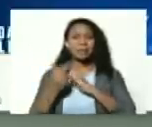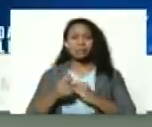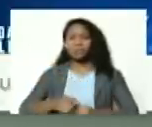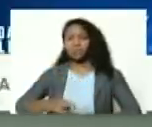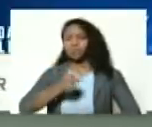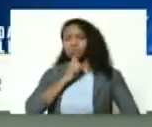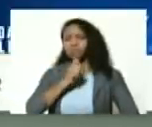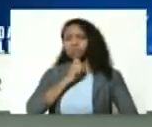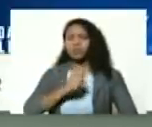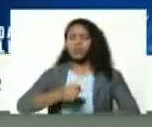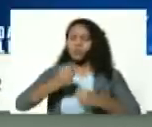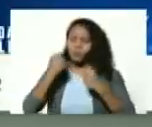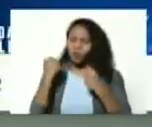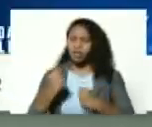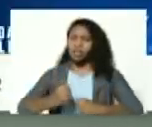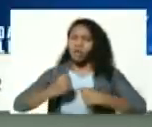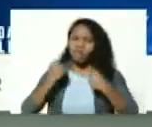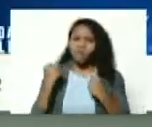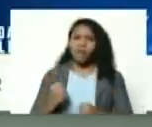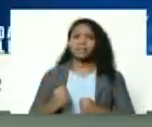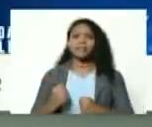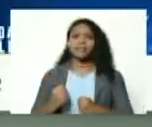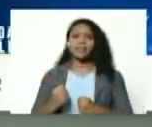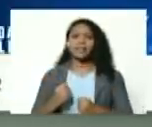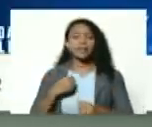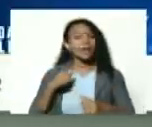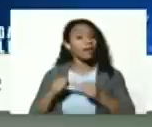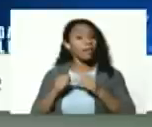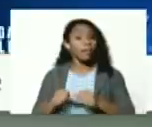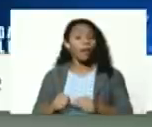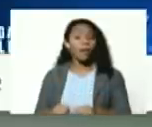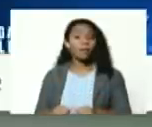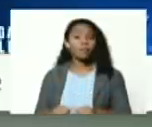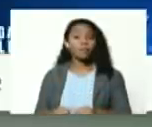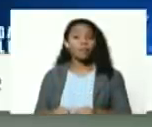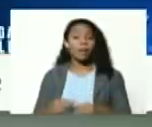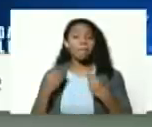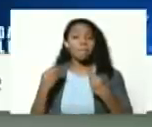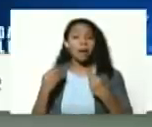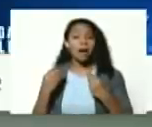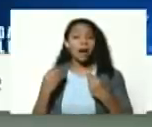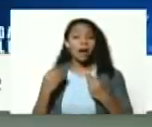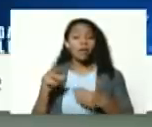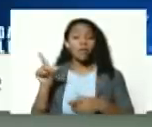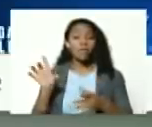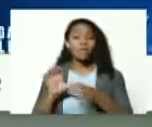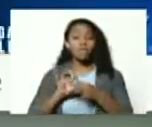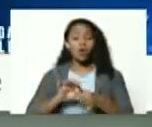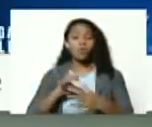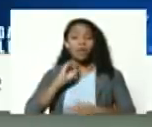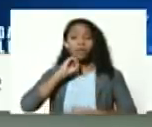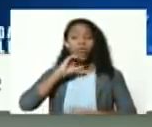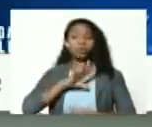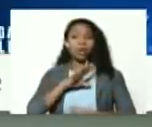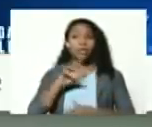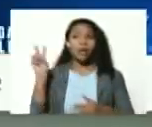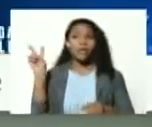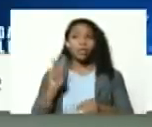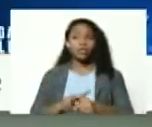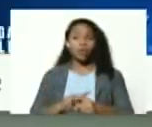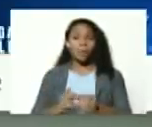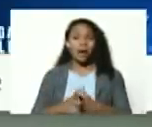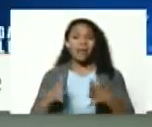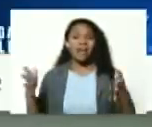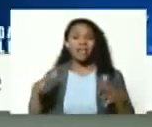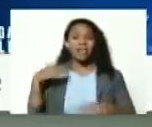cruel criminal que quedará para los anales de la historia de la violación más grande